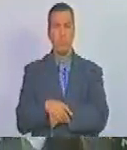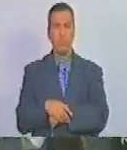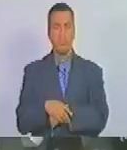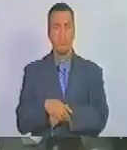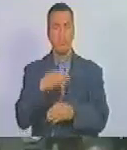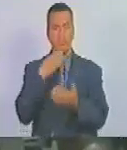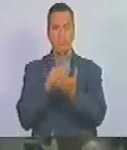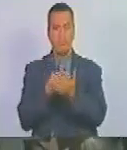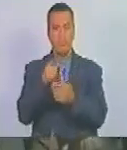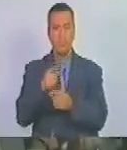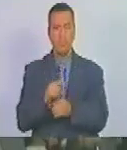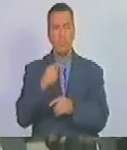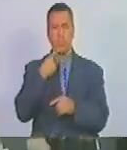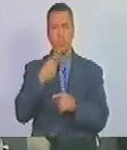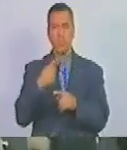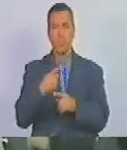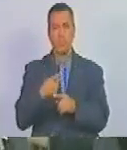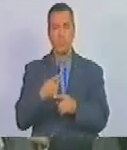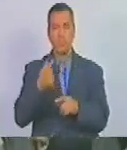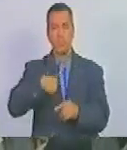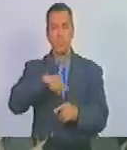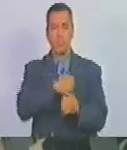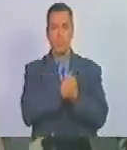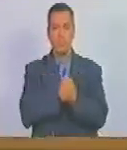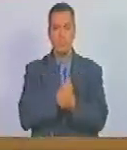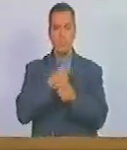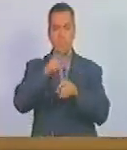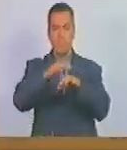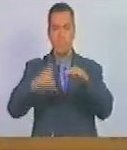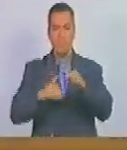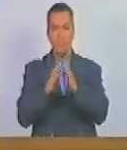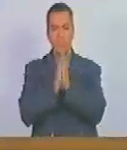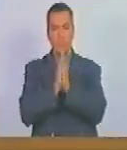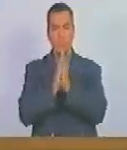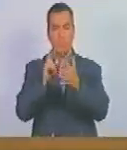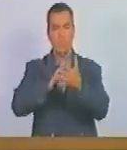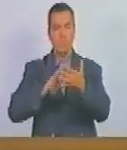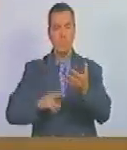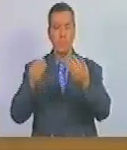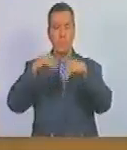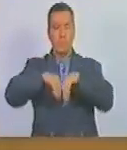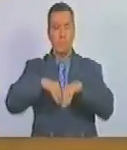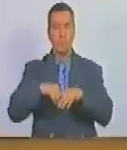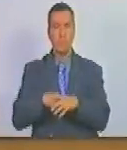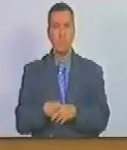gracias voy a pedirle a nuestra querida secretaria o subsecretaria que por favor hagan lectura del acuerdo